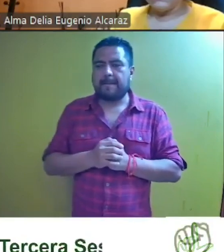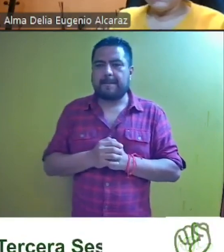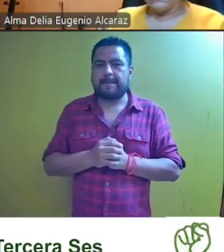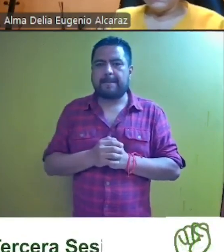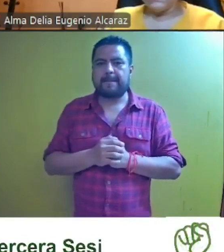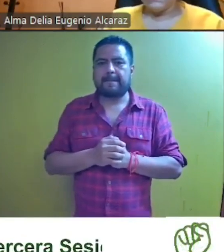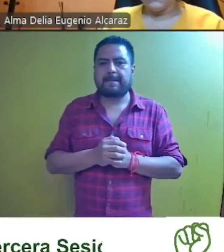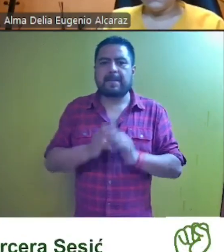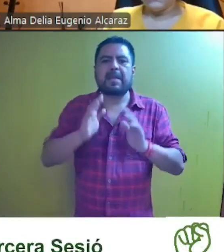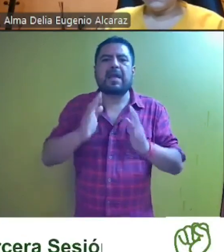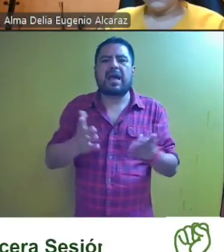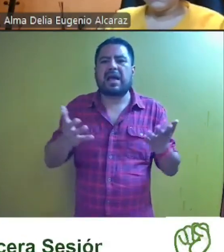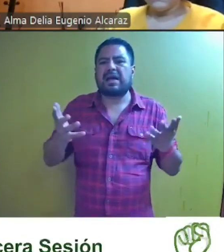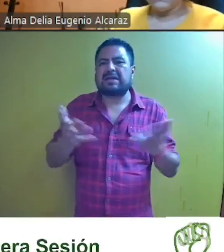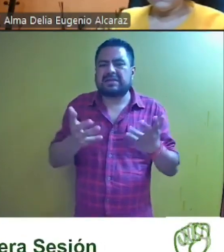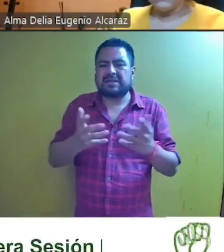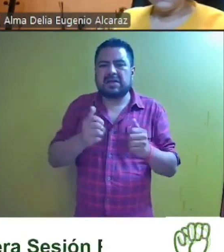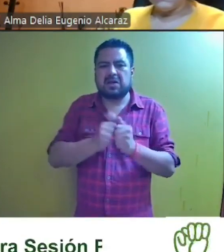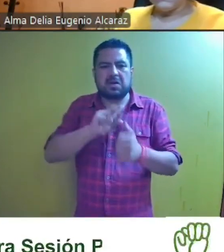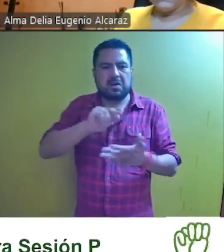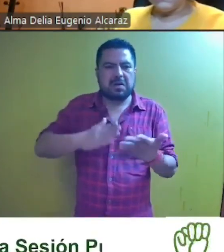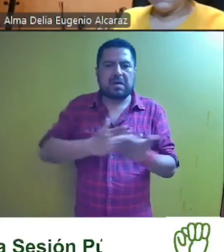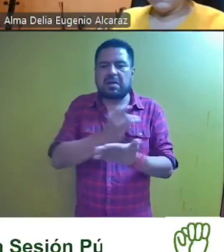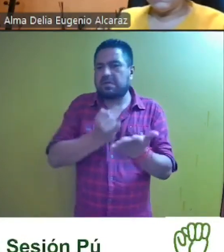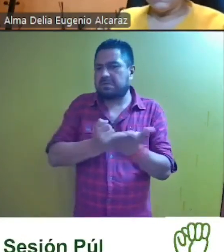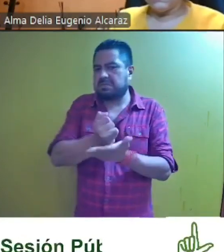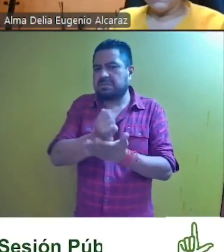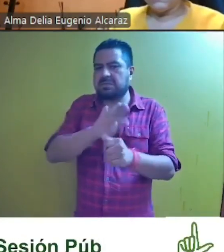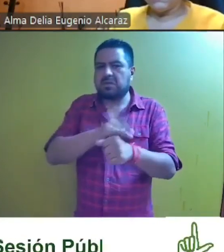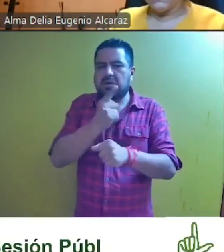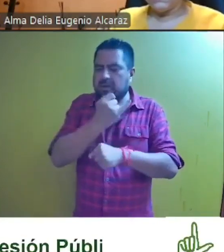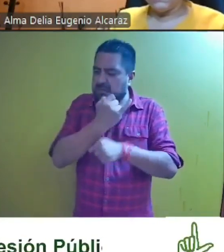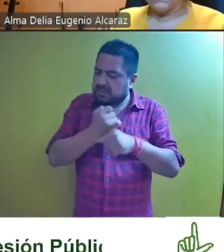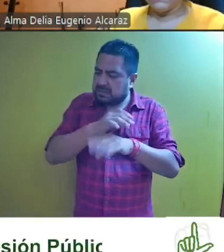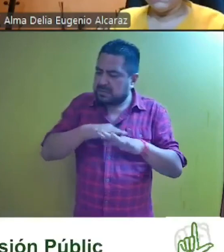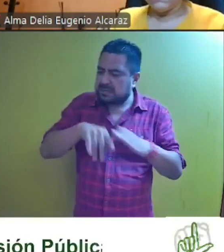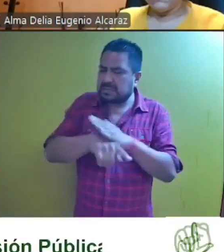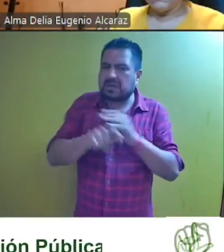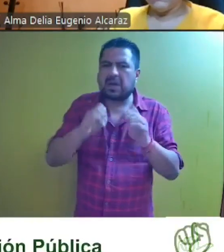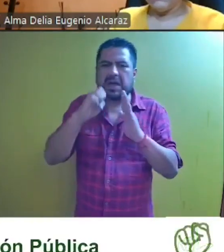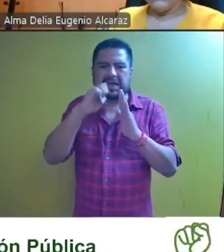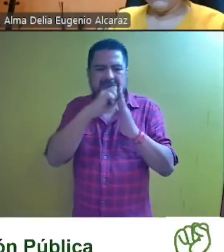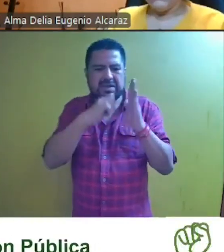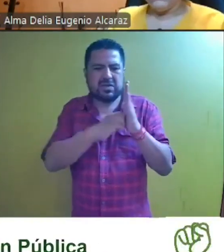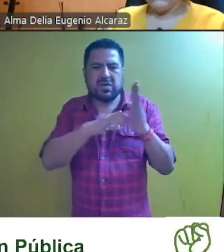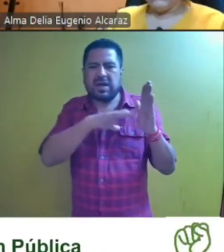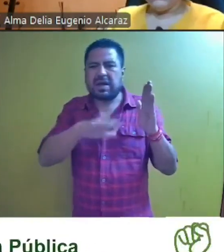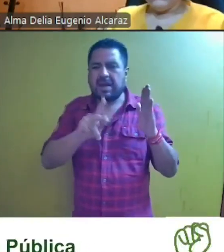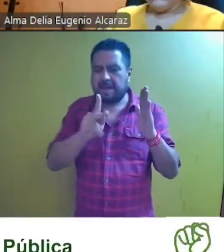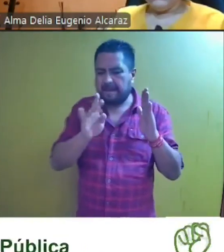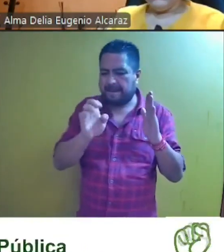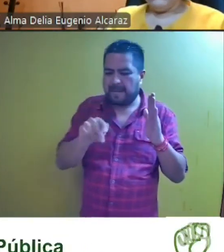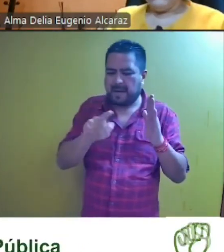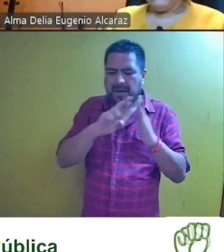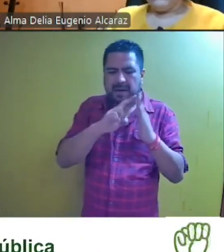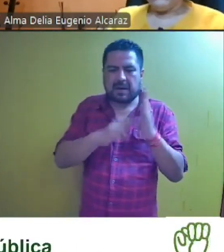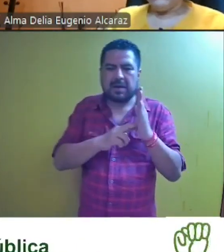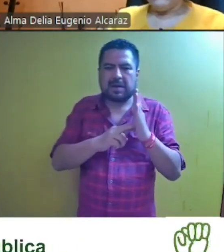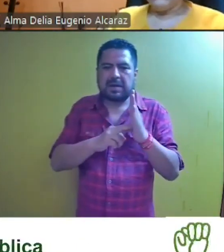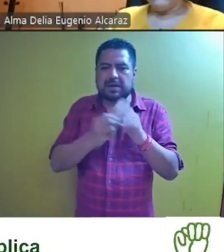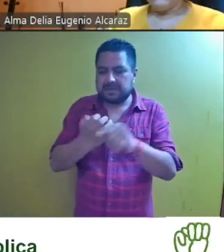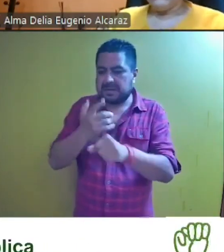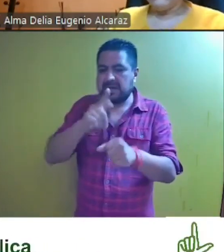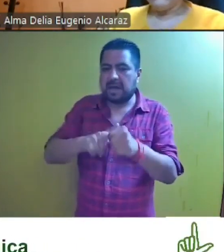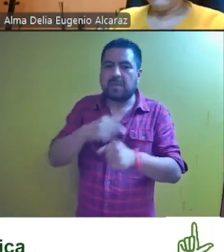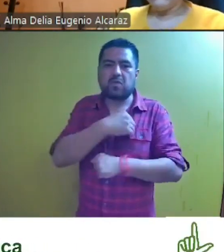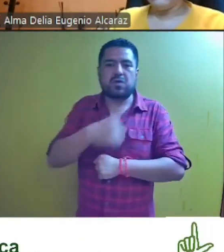en lo que hace a lo fundado pero inoperante se determina porque del análisis tanto de los estatutos generales del PAN como el reglamento de órganos estatales